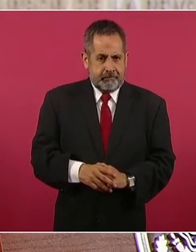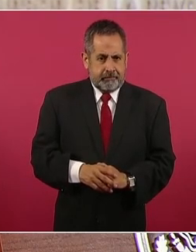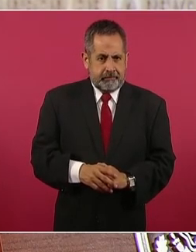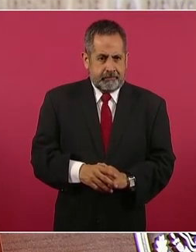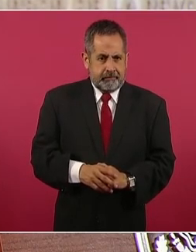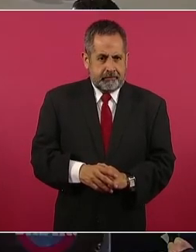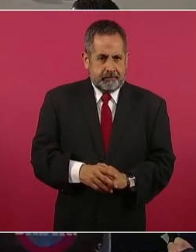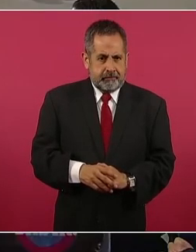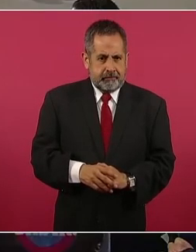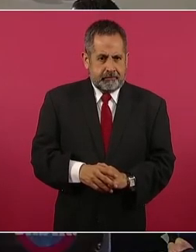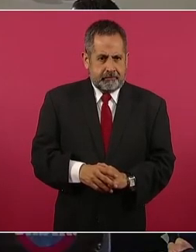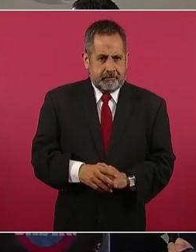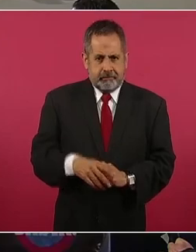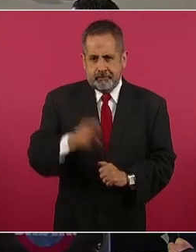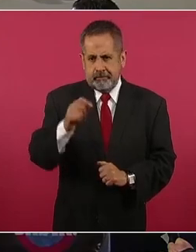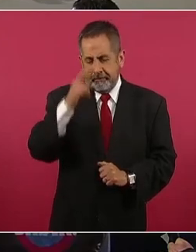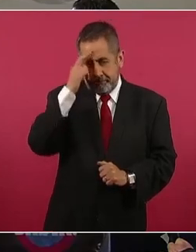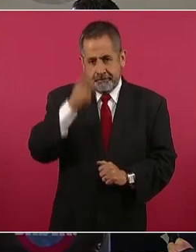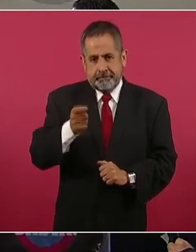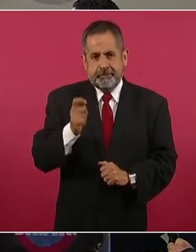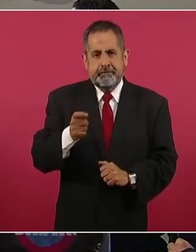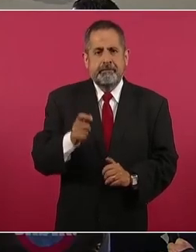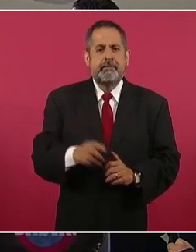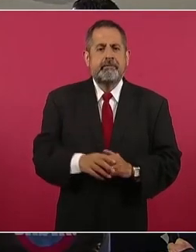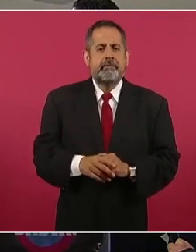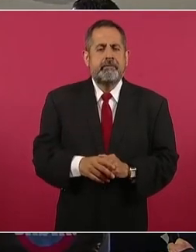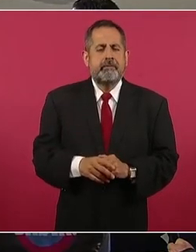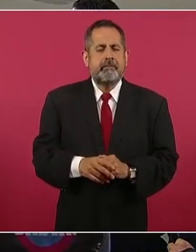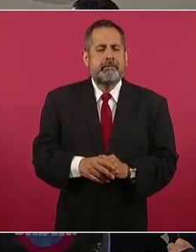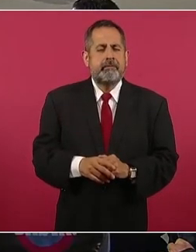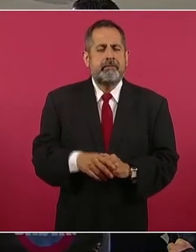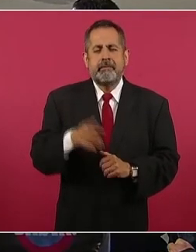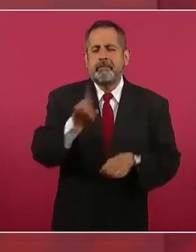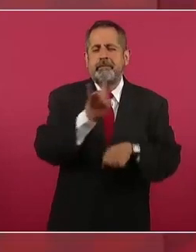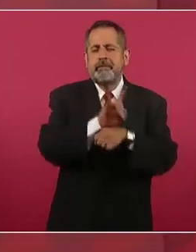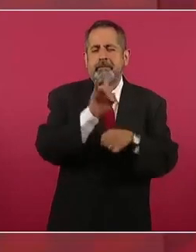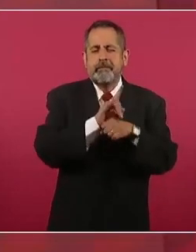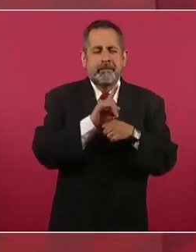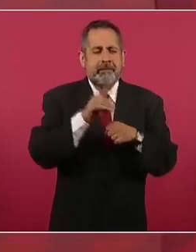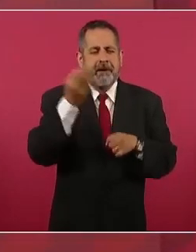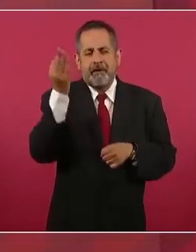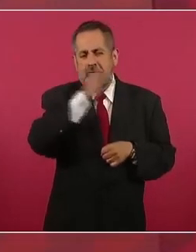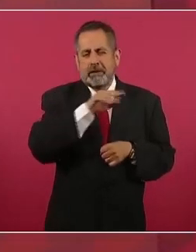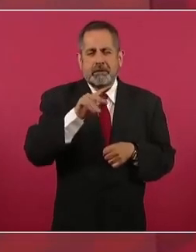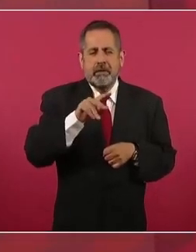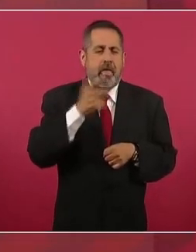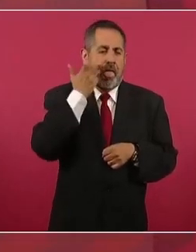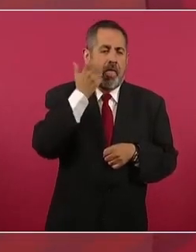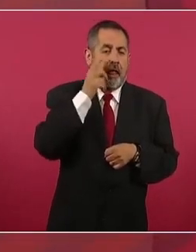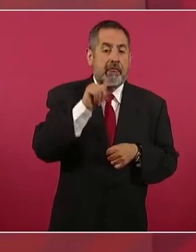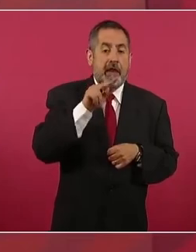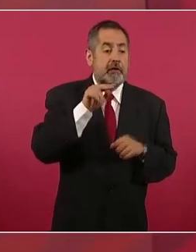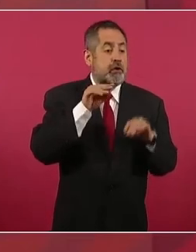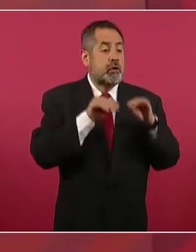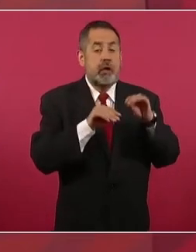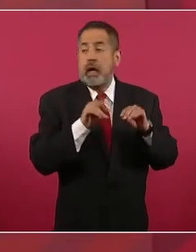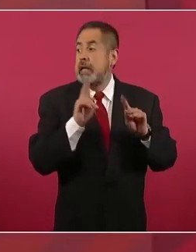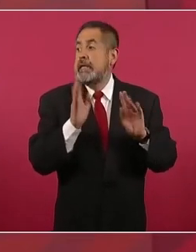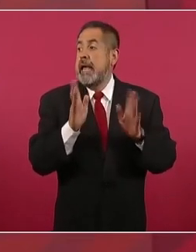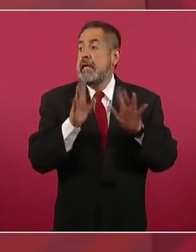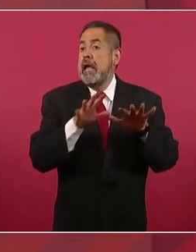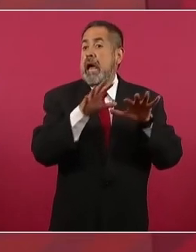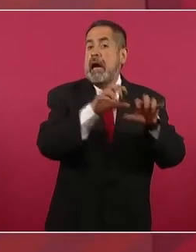Es cuando se hace el montaje de televisión que los detienen,